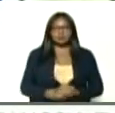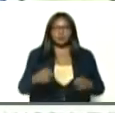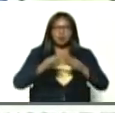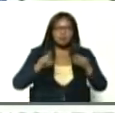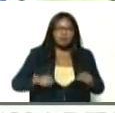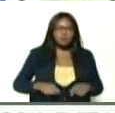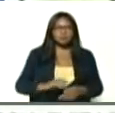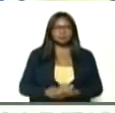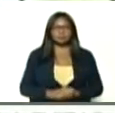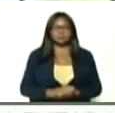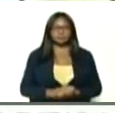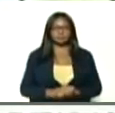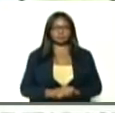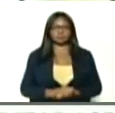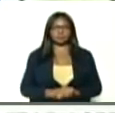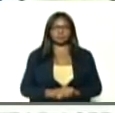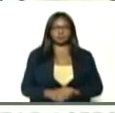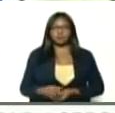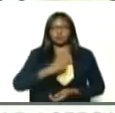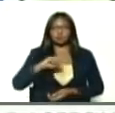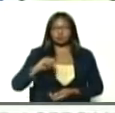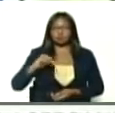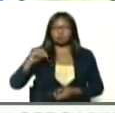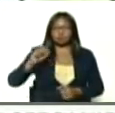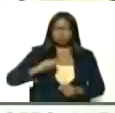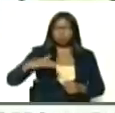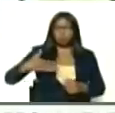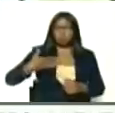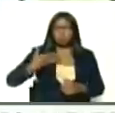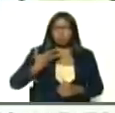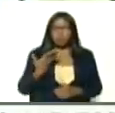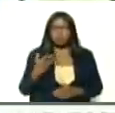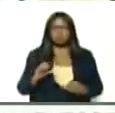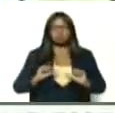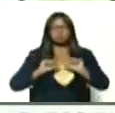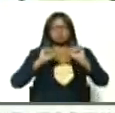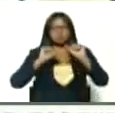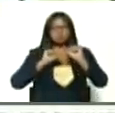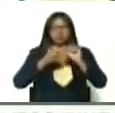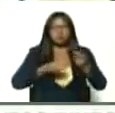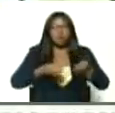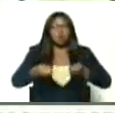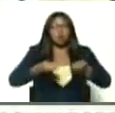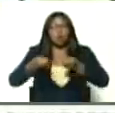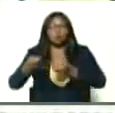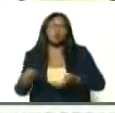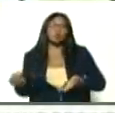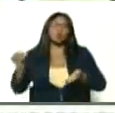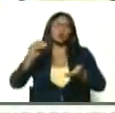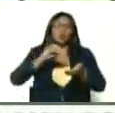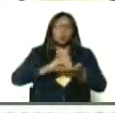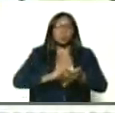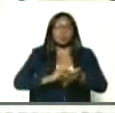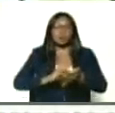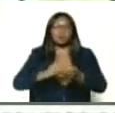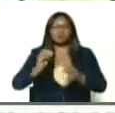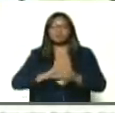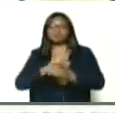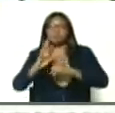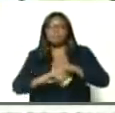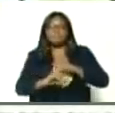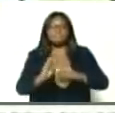estricta, y nosotros, poder, avanzar, en el control, de esta variante,